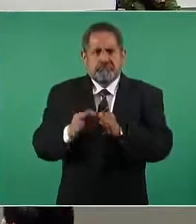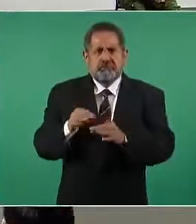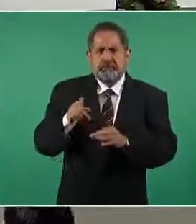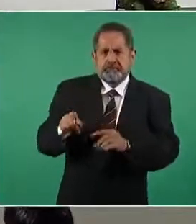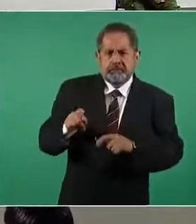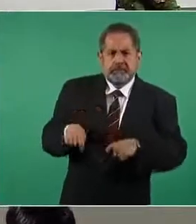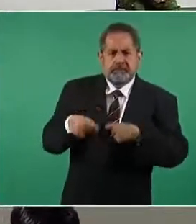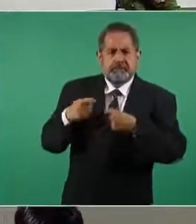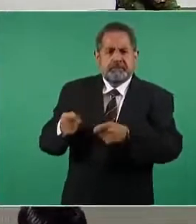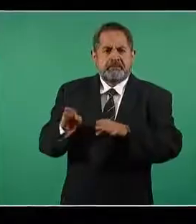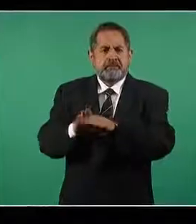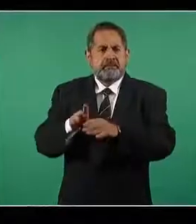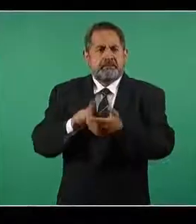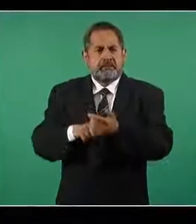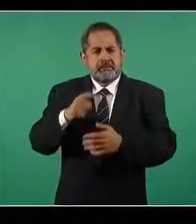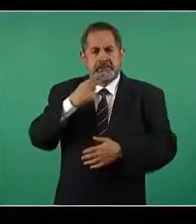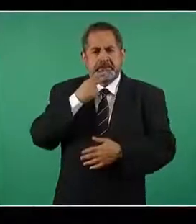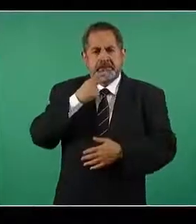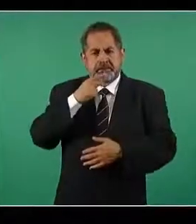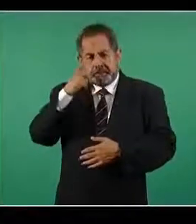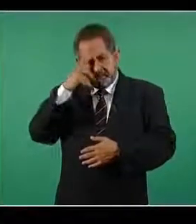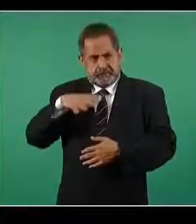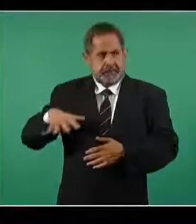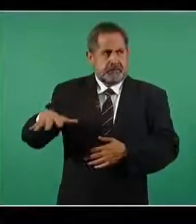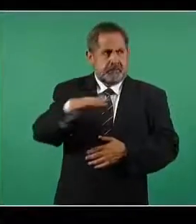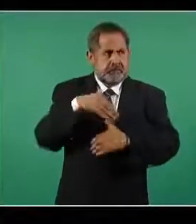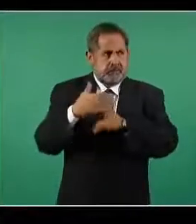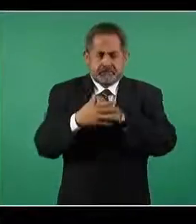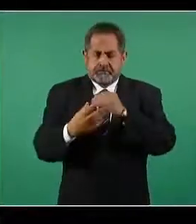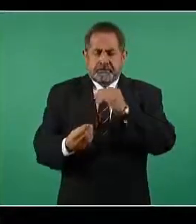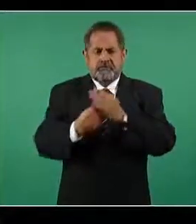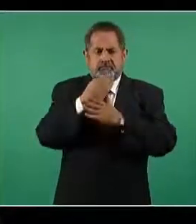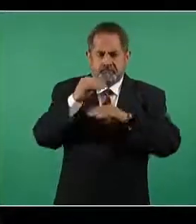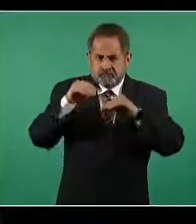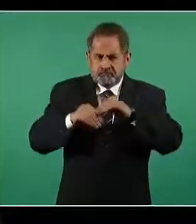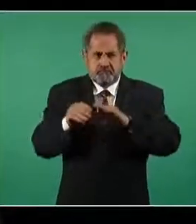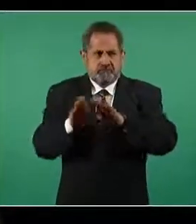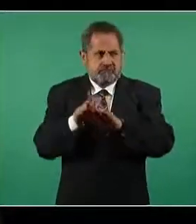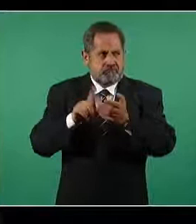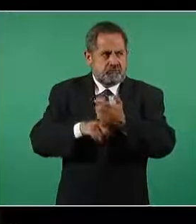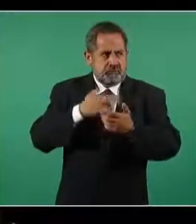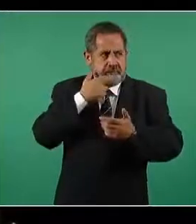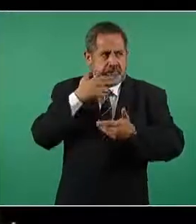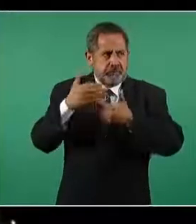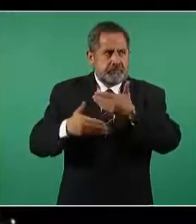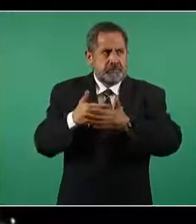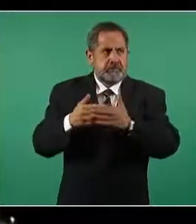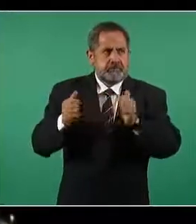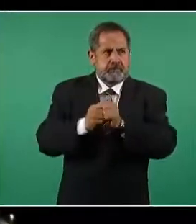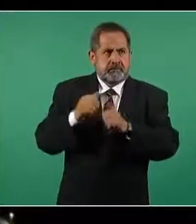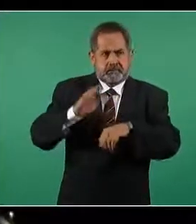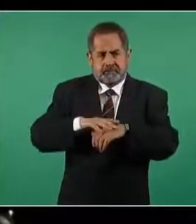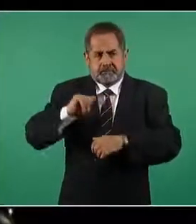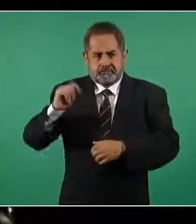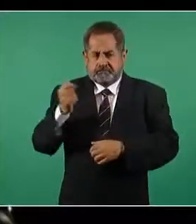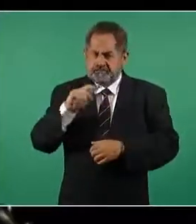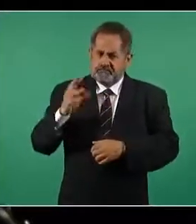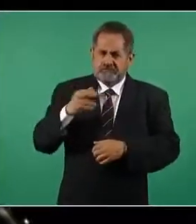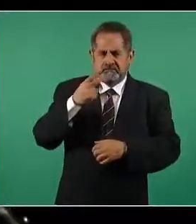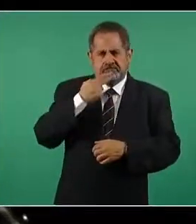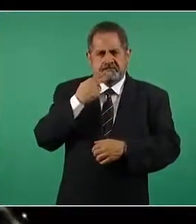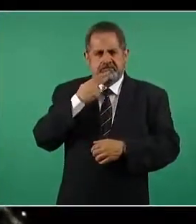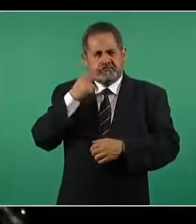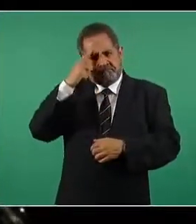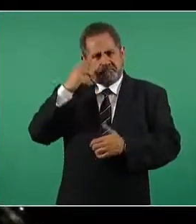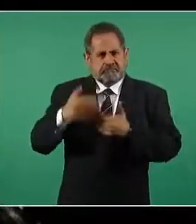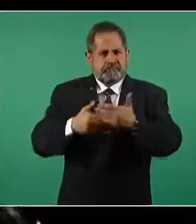a la industria aérea una nueva plataforma con lo mejor del equipamiento y tecnologías para atender el